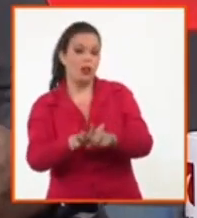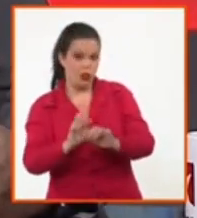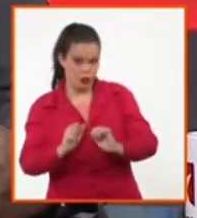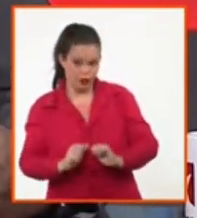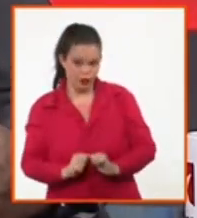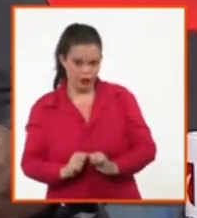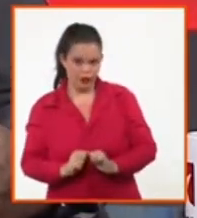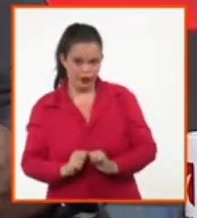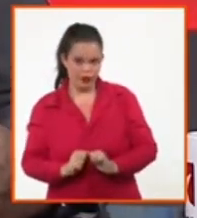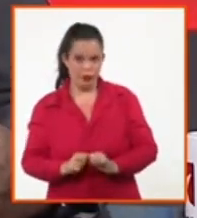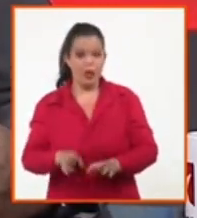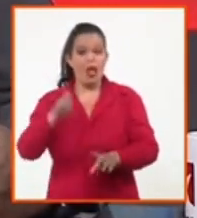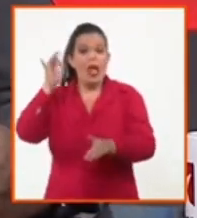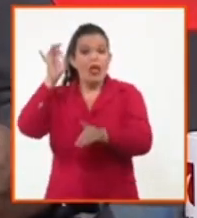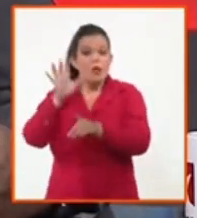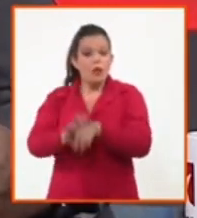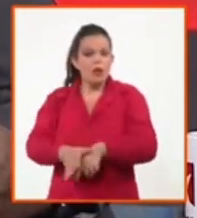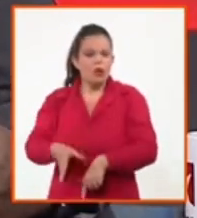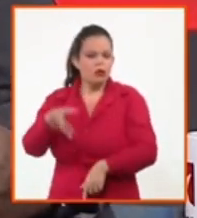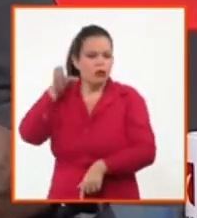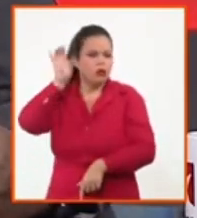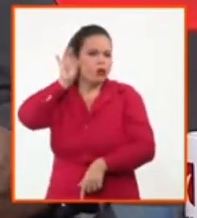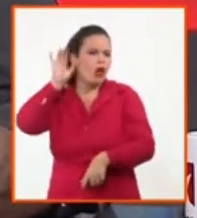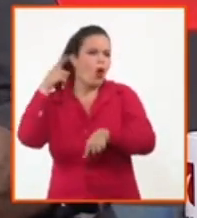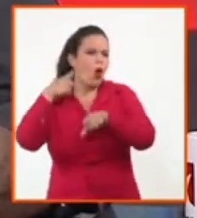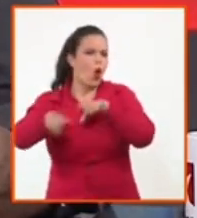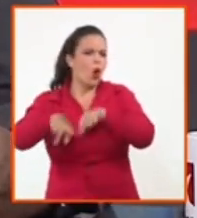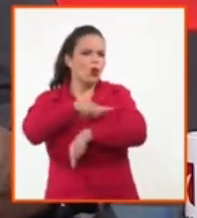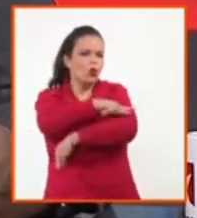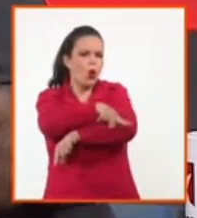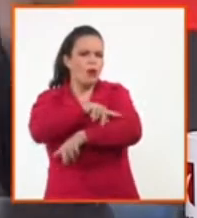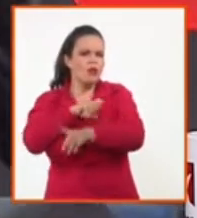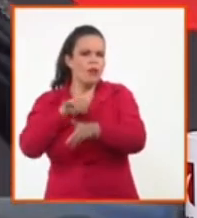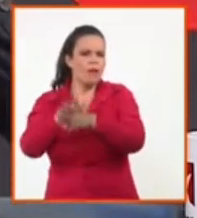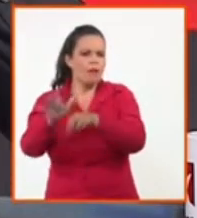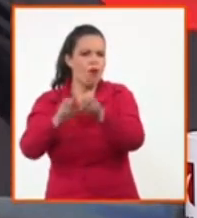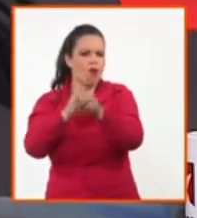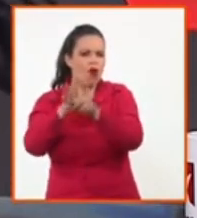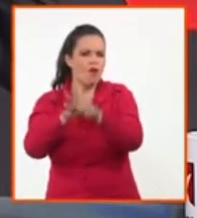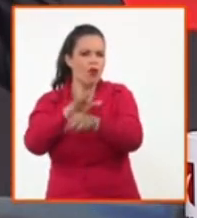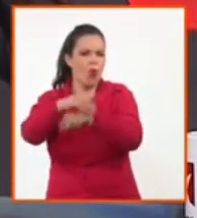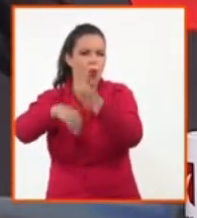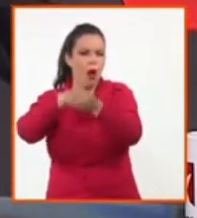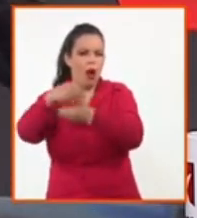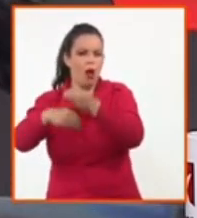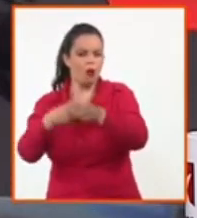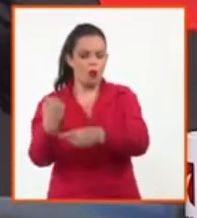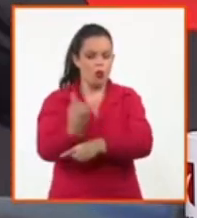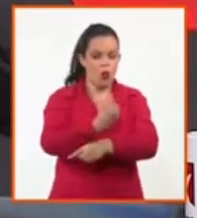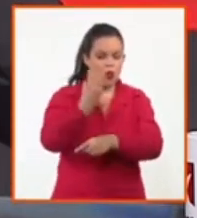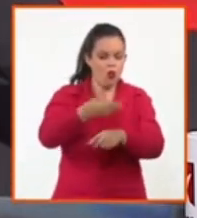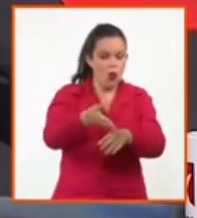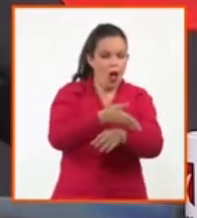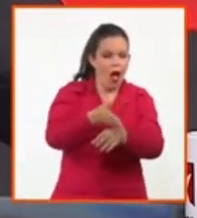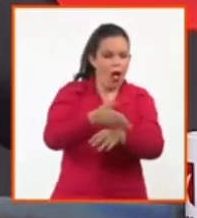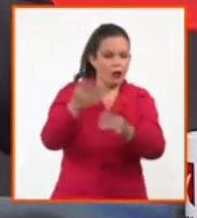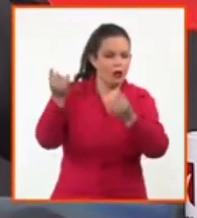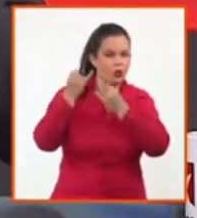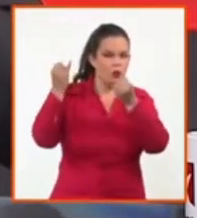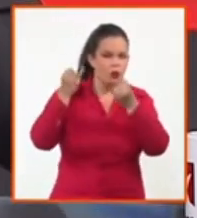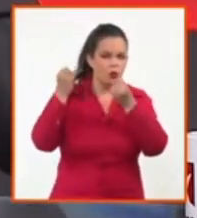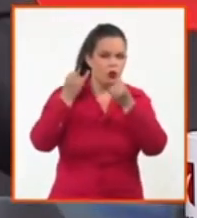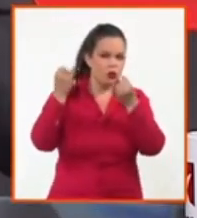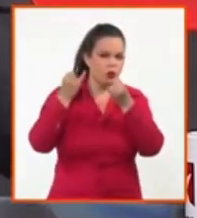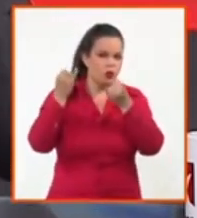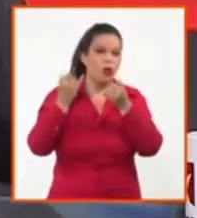necesitamos información. ¿Qué quiere decir? Que estamos en fase informativa, que tenemos que informarnos bien y que tenemos que